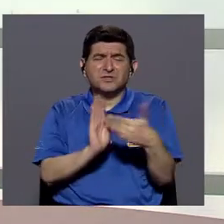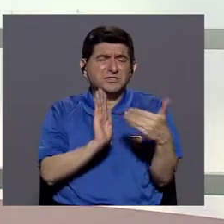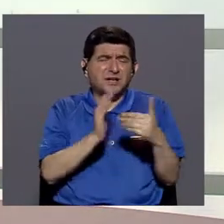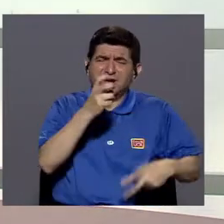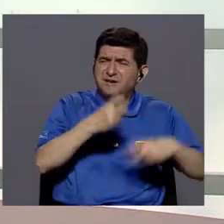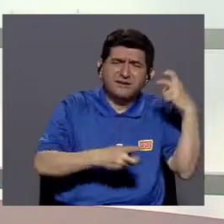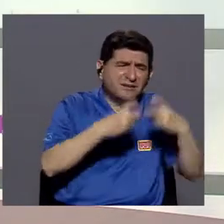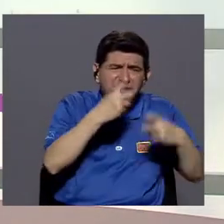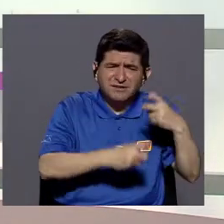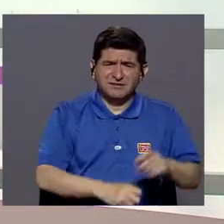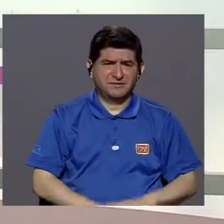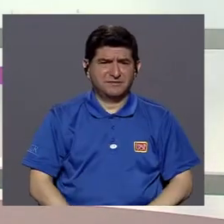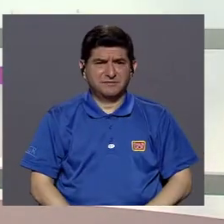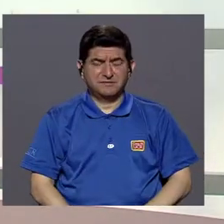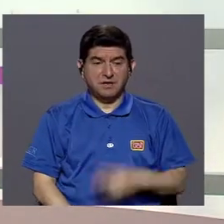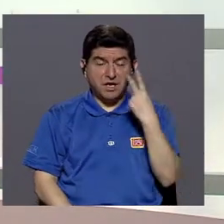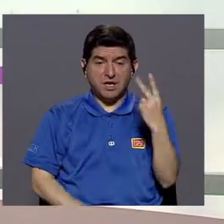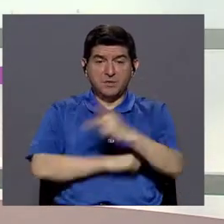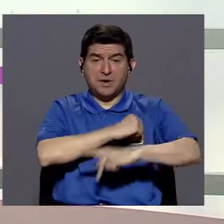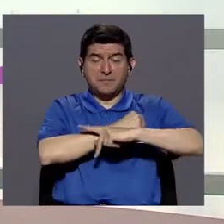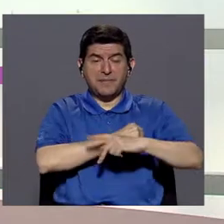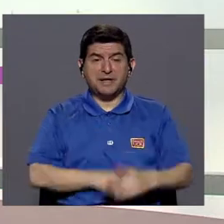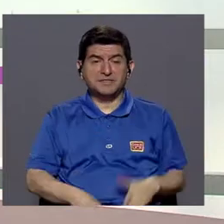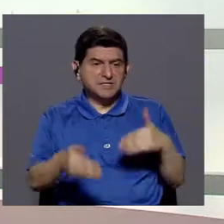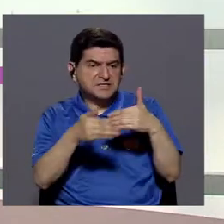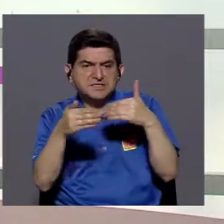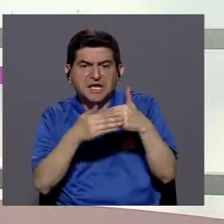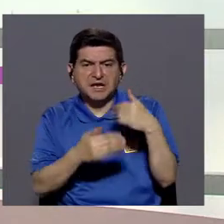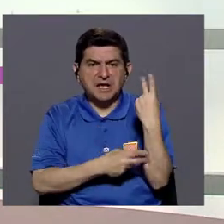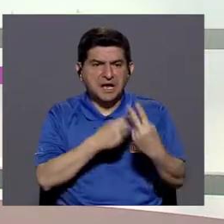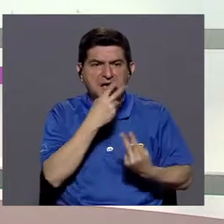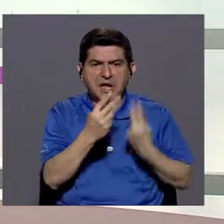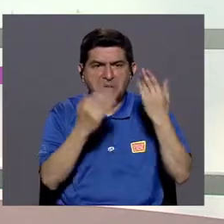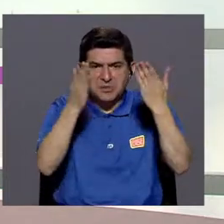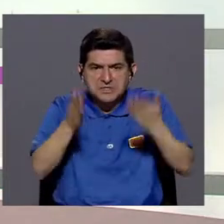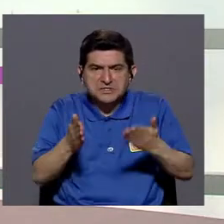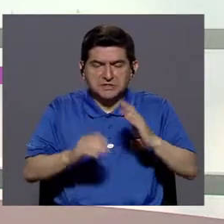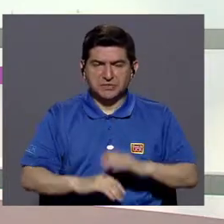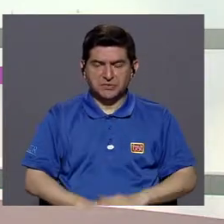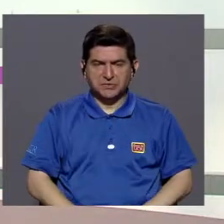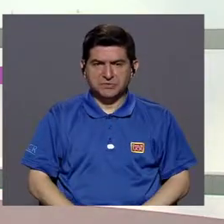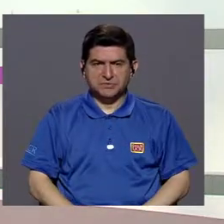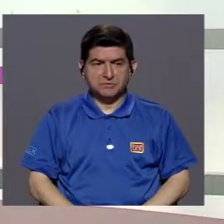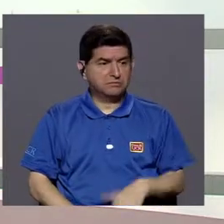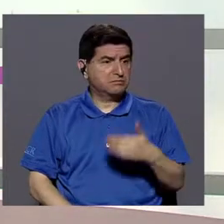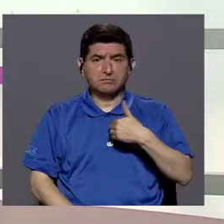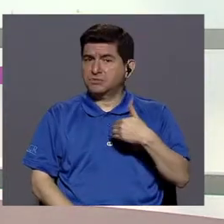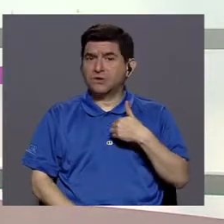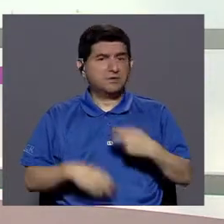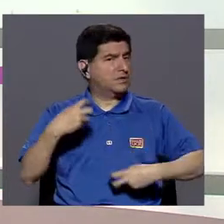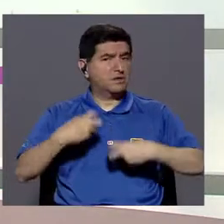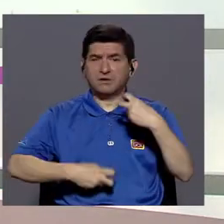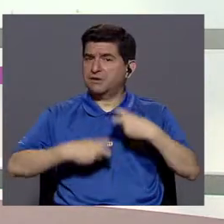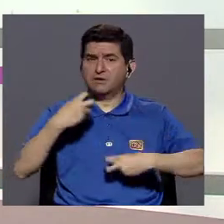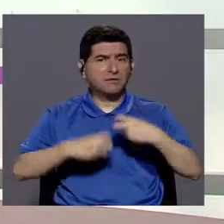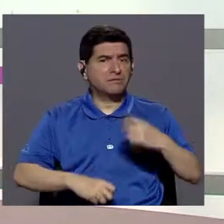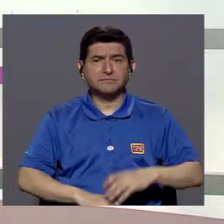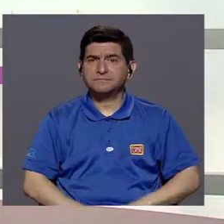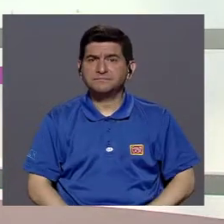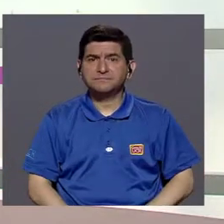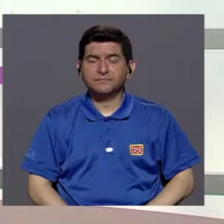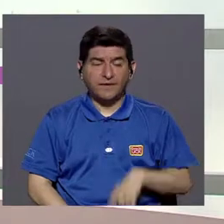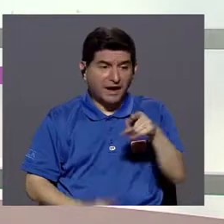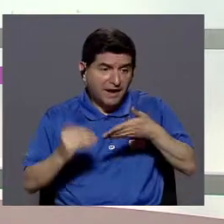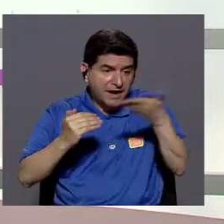que sufren de un problema y ve países en medio, rodeados de todos los demás países enfermos que no tienen el mismo problema.